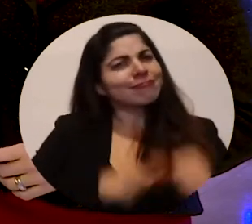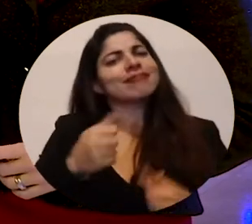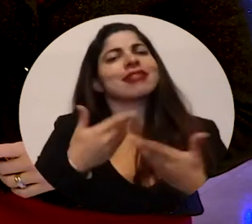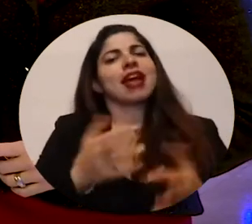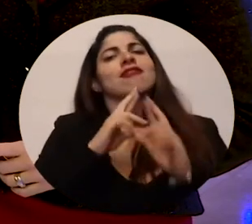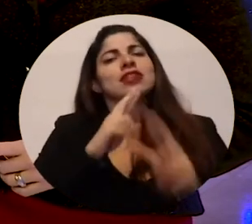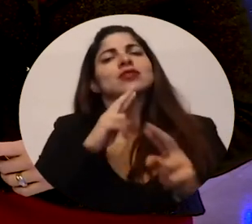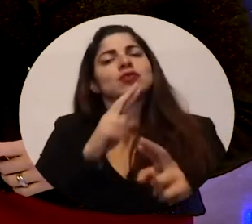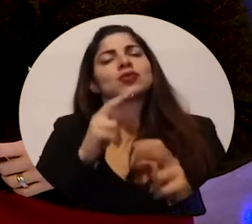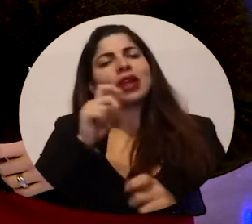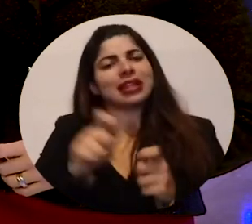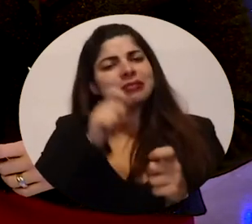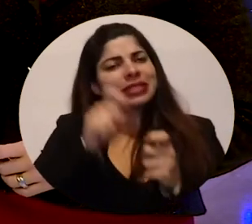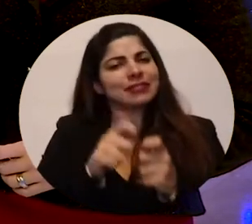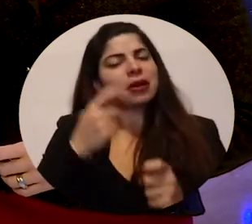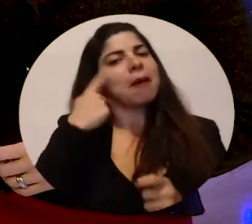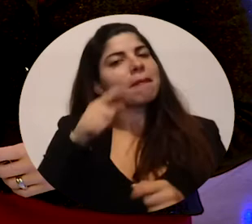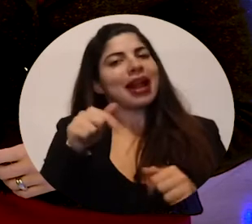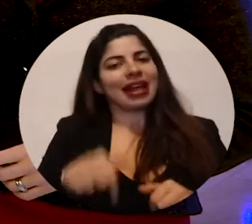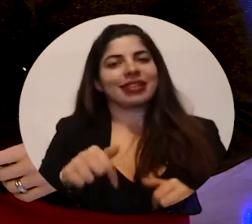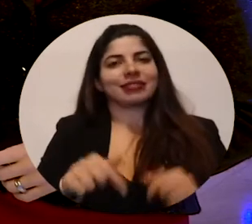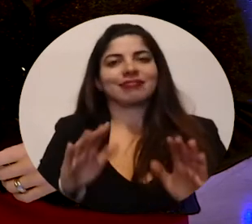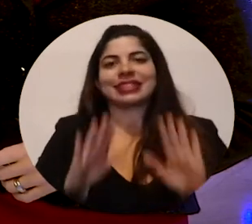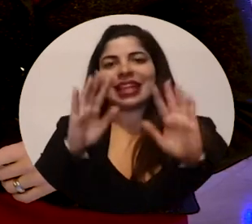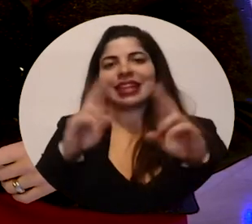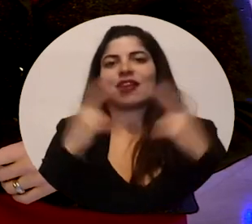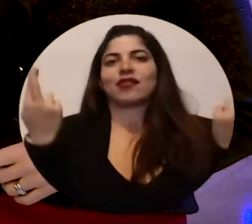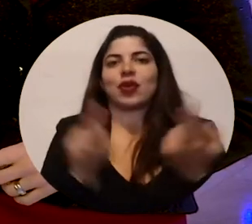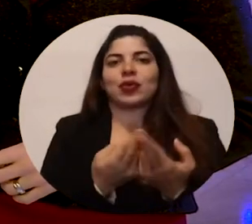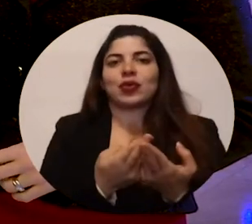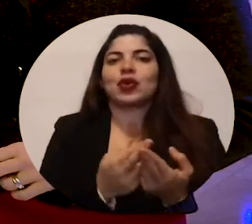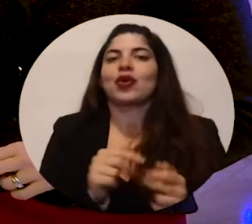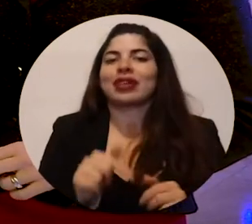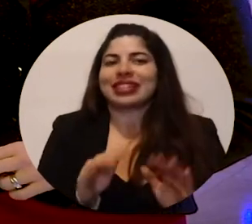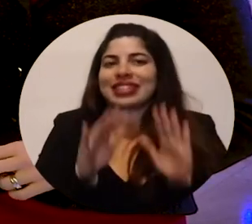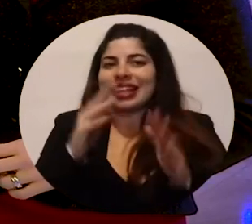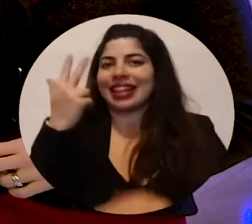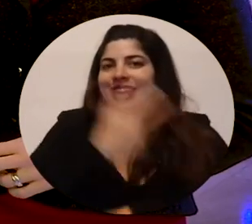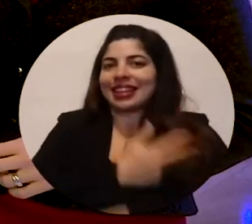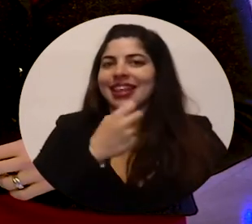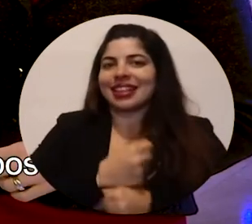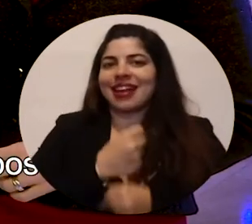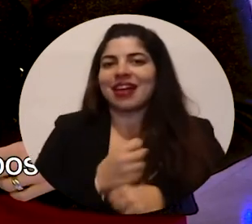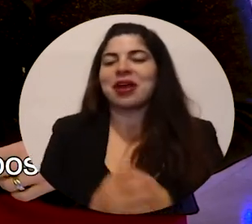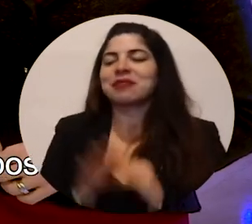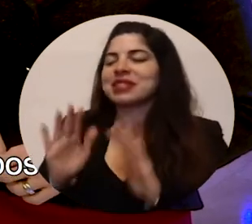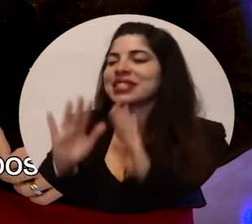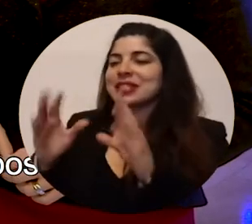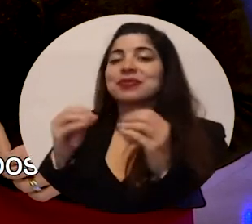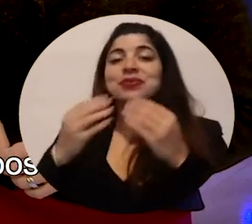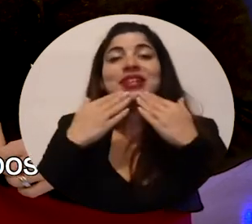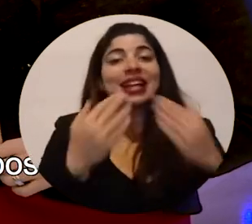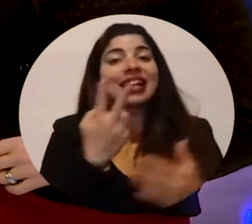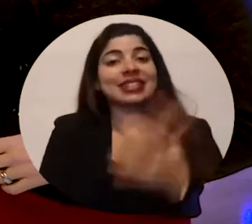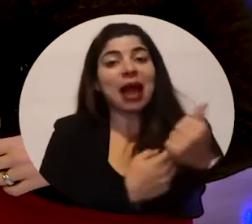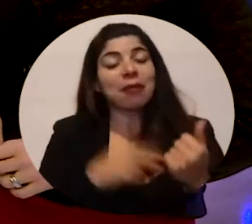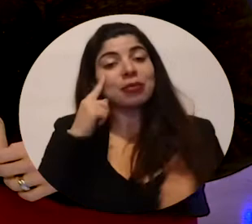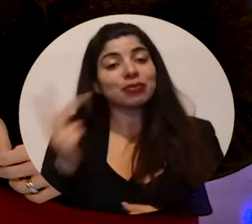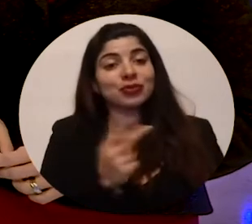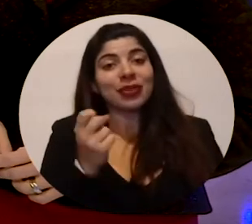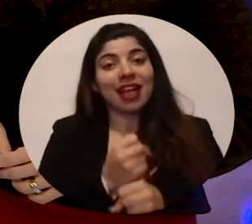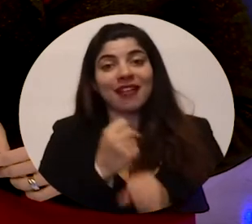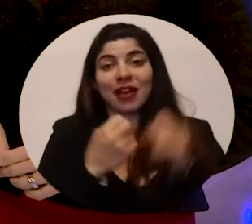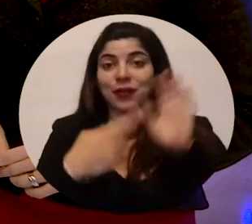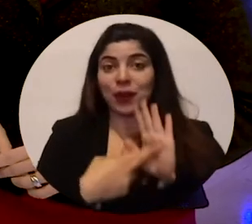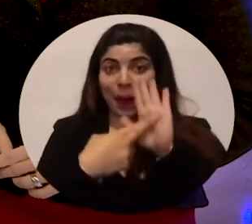sacar resultados concretos sobre esta extraordinaria reunión y estos extraordinarios tres días de trabajo. Excelente, muchísimas gracias a ambos por el trabajo